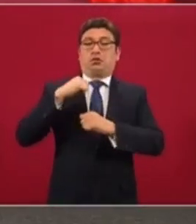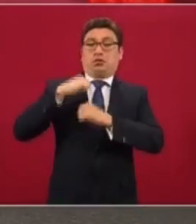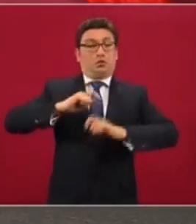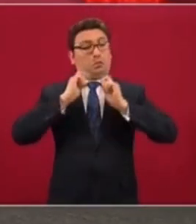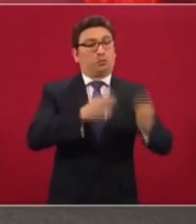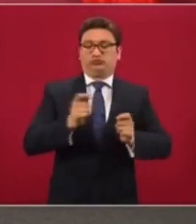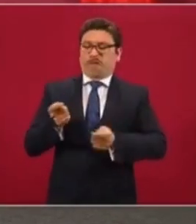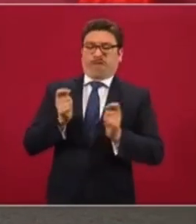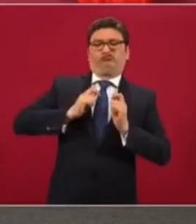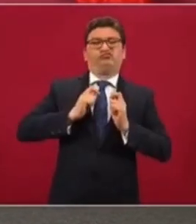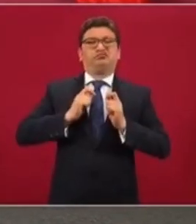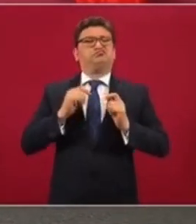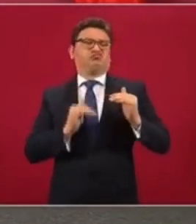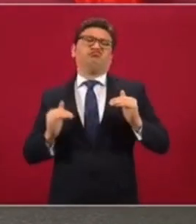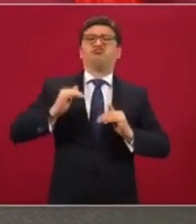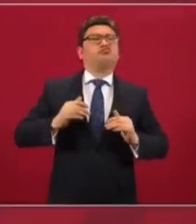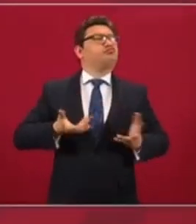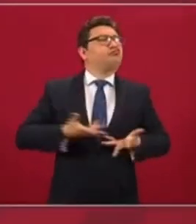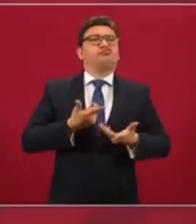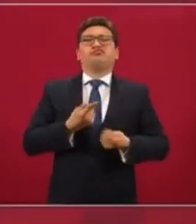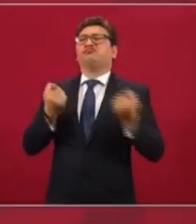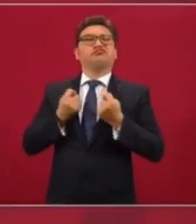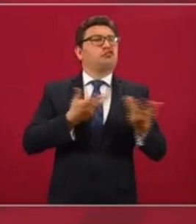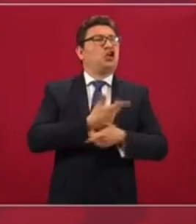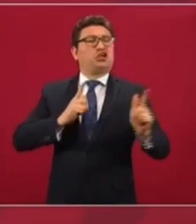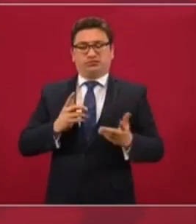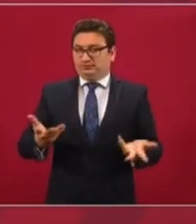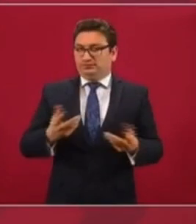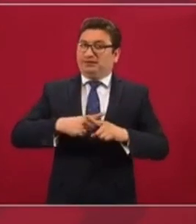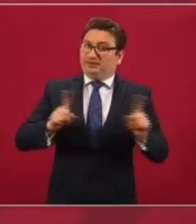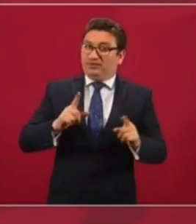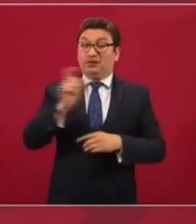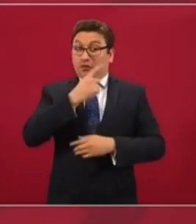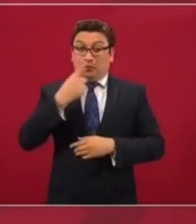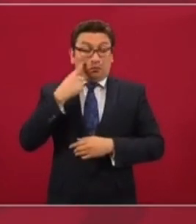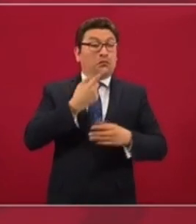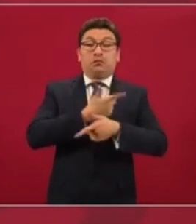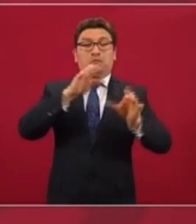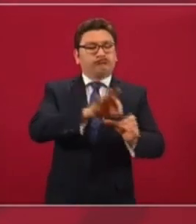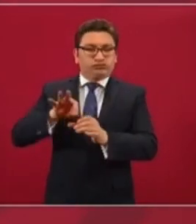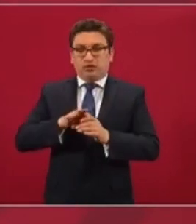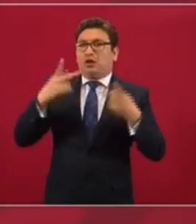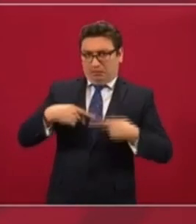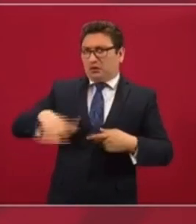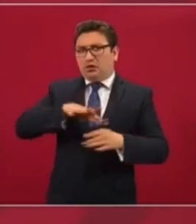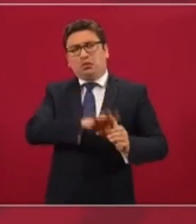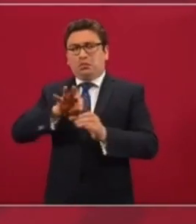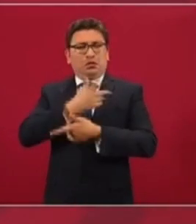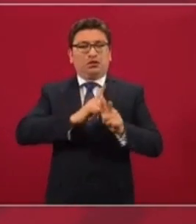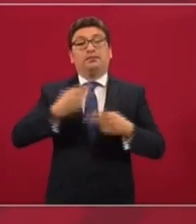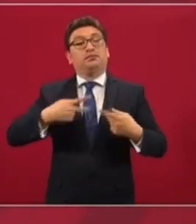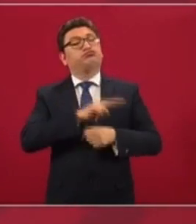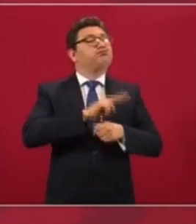siente absoluto, ya hace lo que le da la gana. Cuando hay democracia, hay escrutinio público, hay vigilancia.